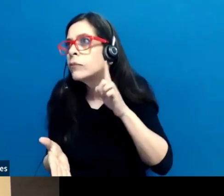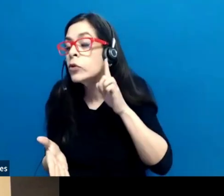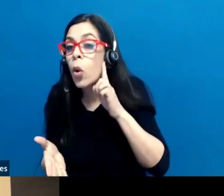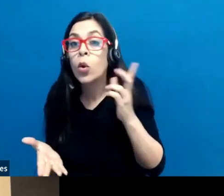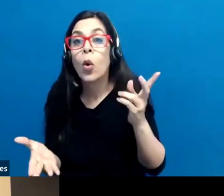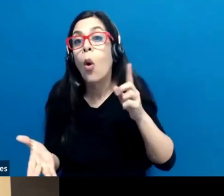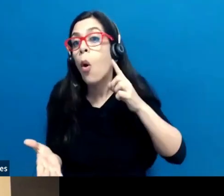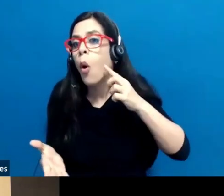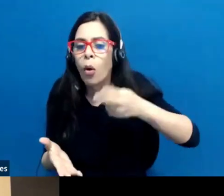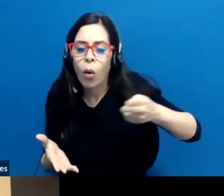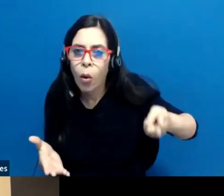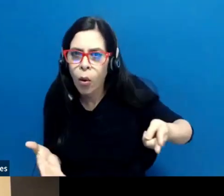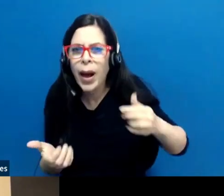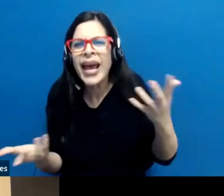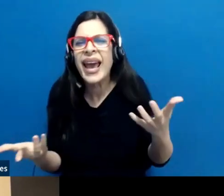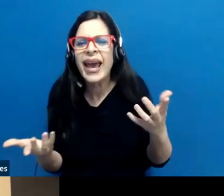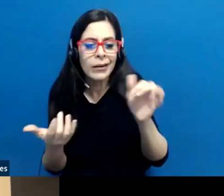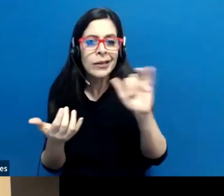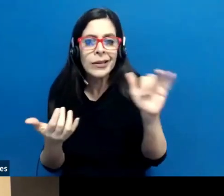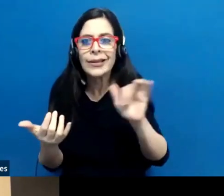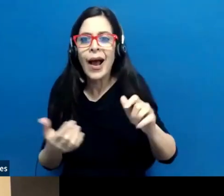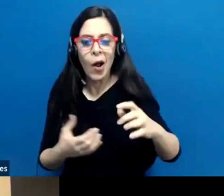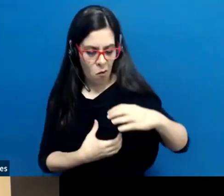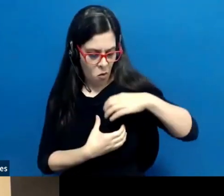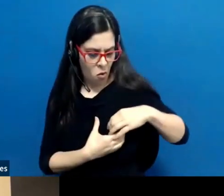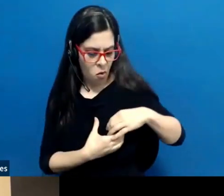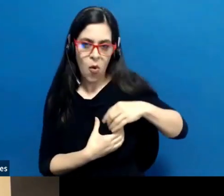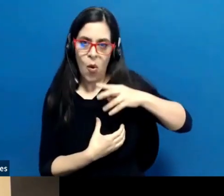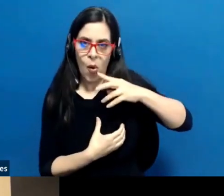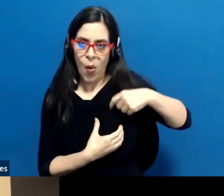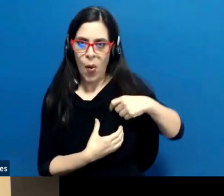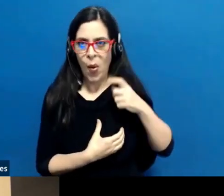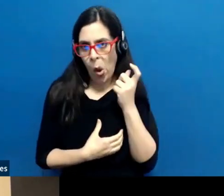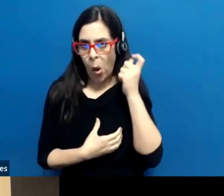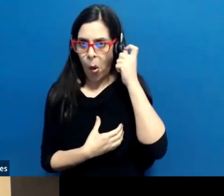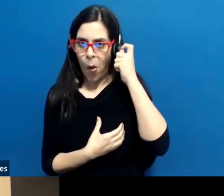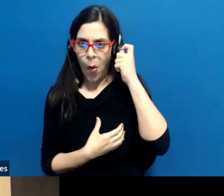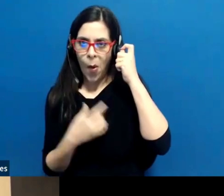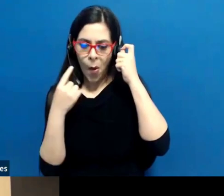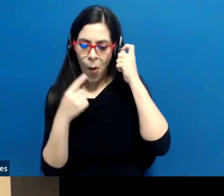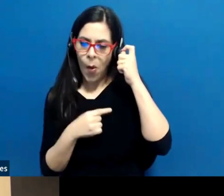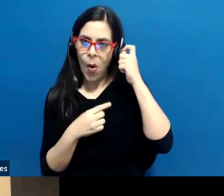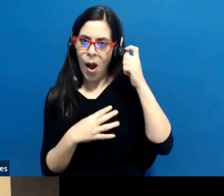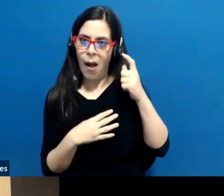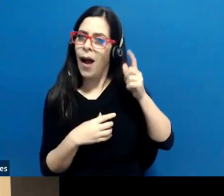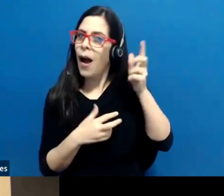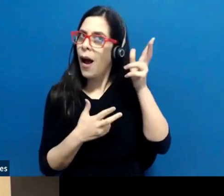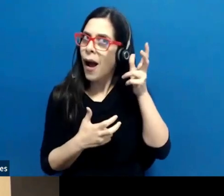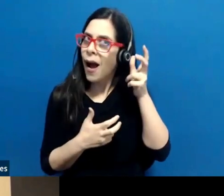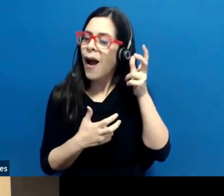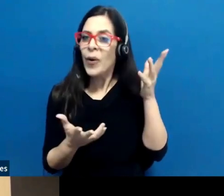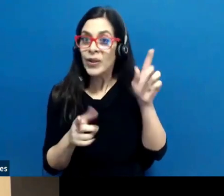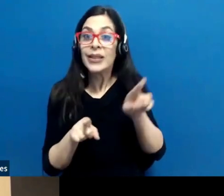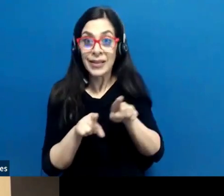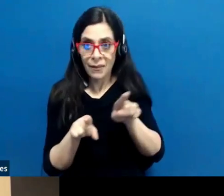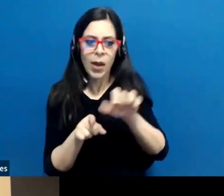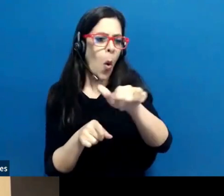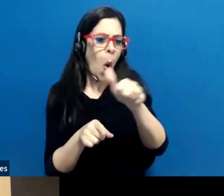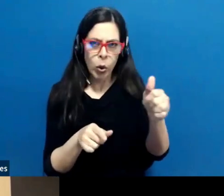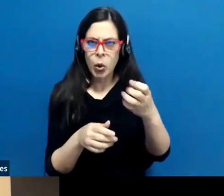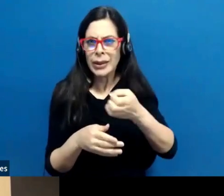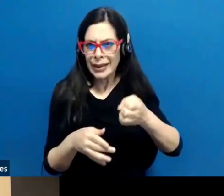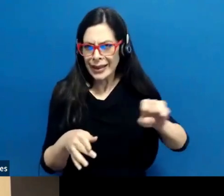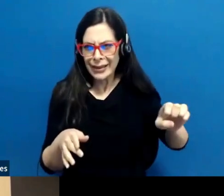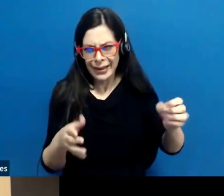son los equipos de amplificación de sonido, que cada vez son más utilizados en nuestros centros judiciales y en los tribunales periferales. Claro.